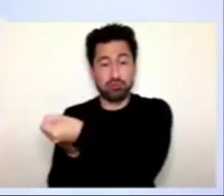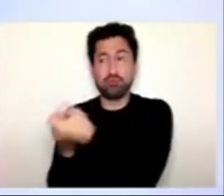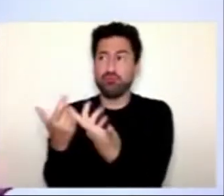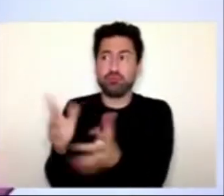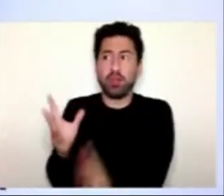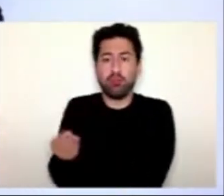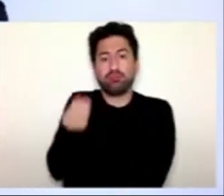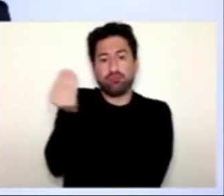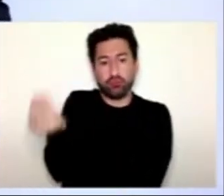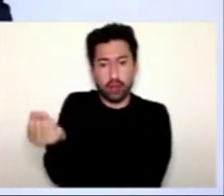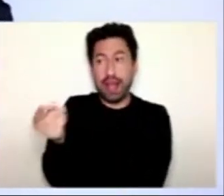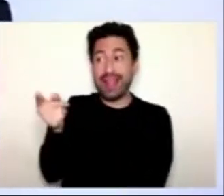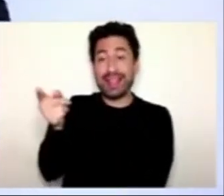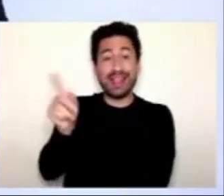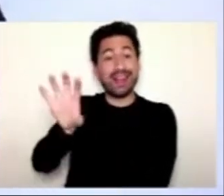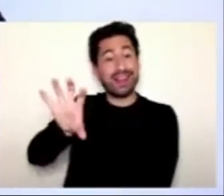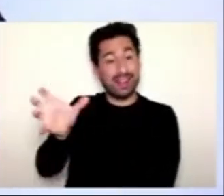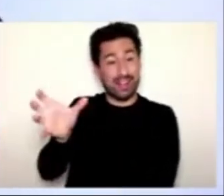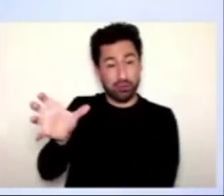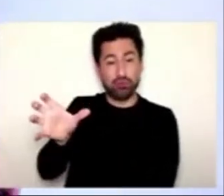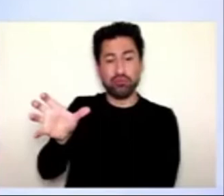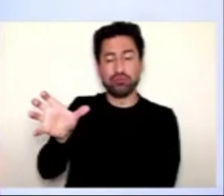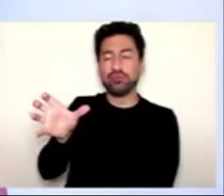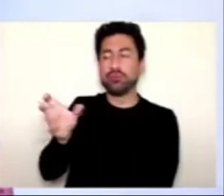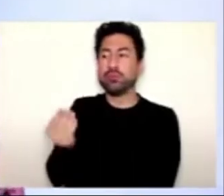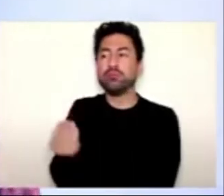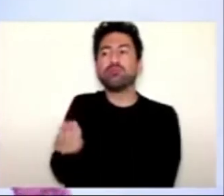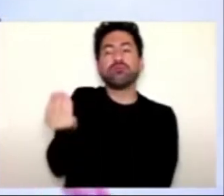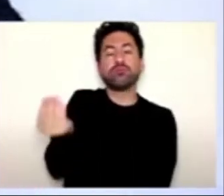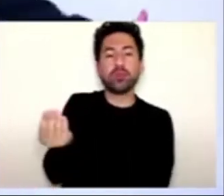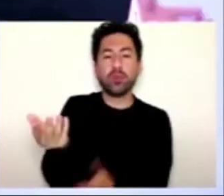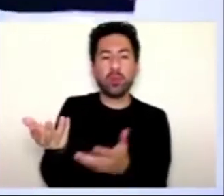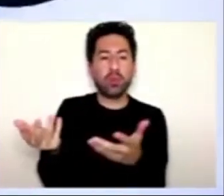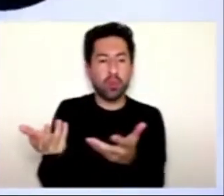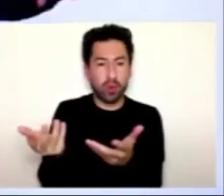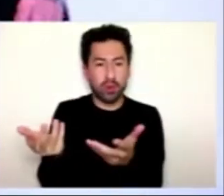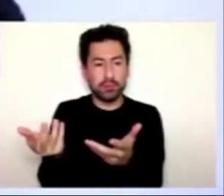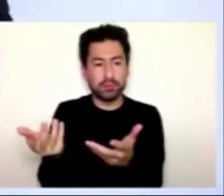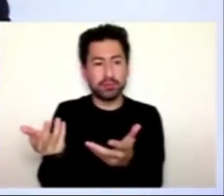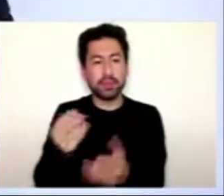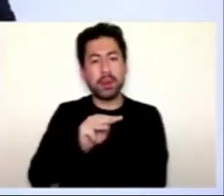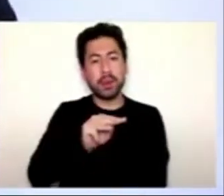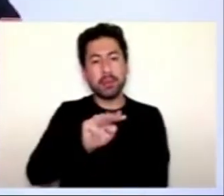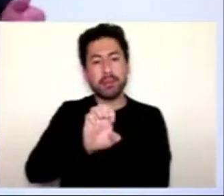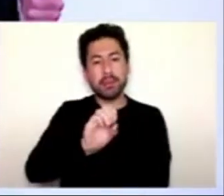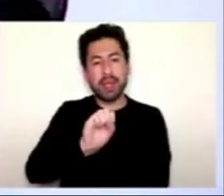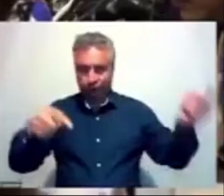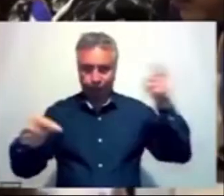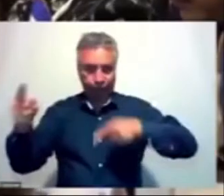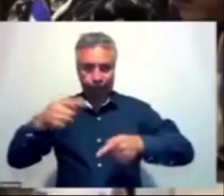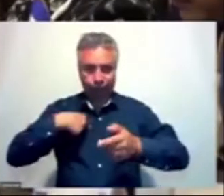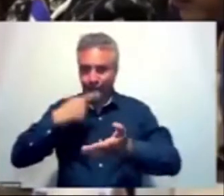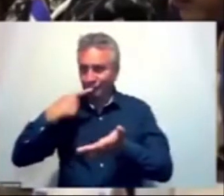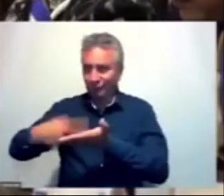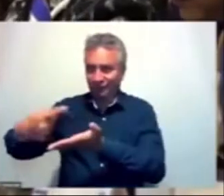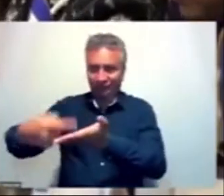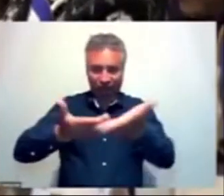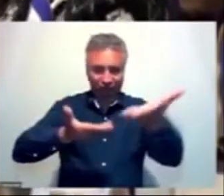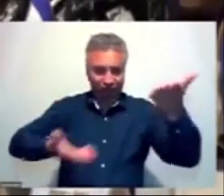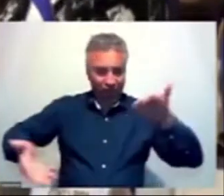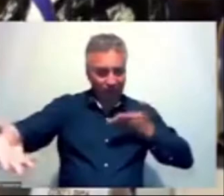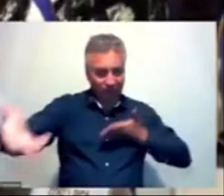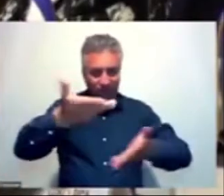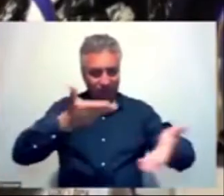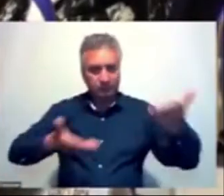región, la región de Mesoamérica, la iniciativa Salud Mesoamérica, donde han aportado la Fundación Carlos Slim,